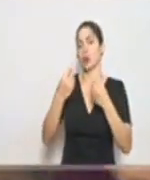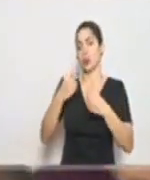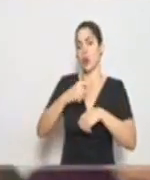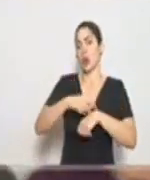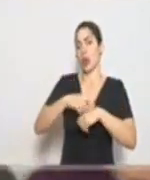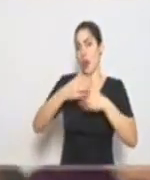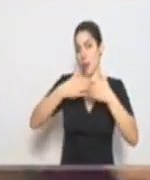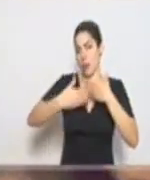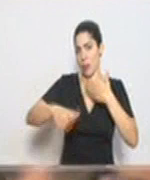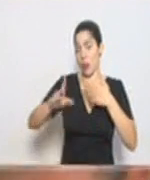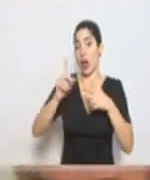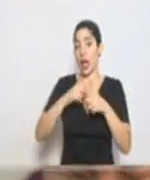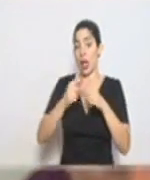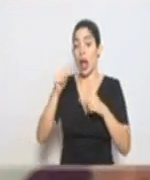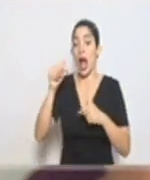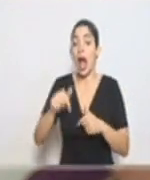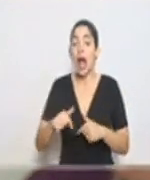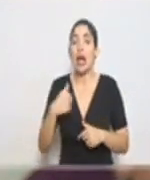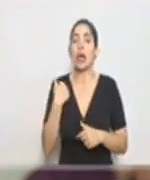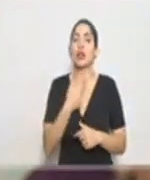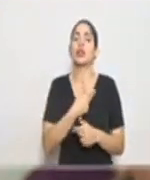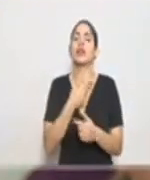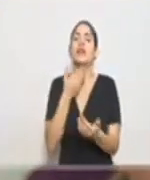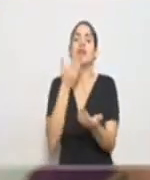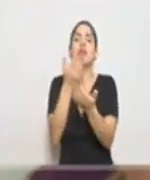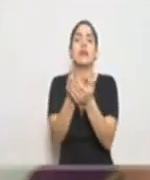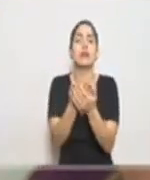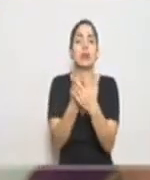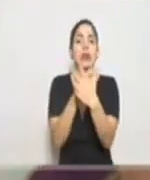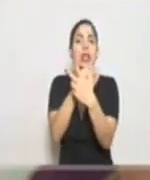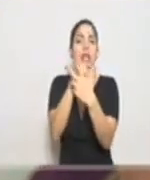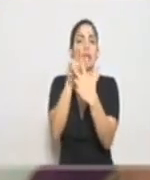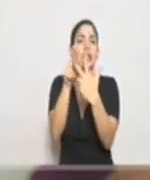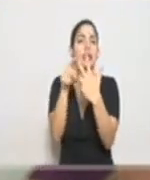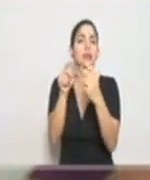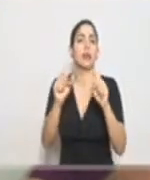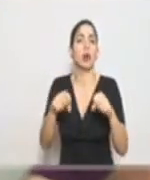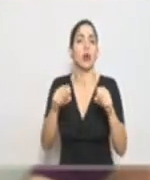Así que aquí podemos plantear tres escenarios.